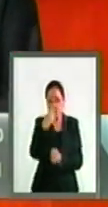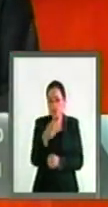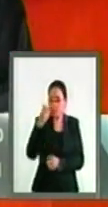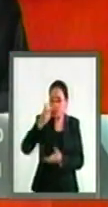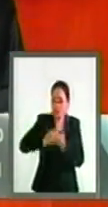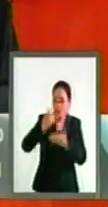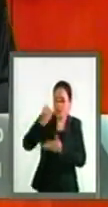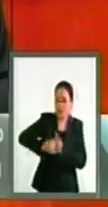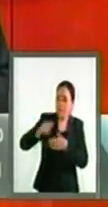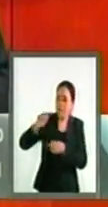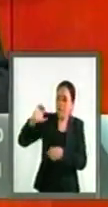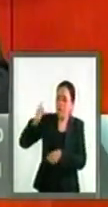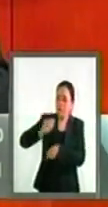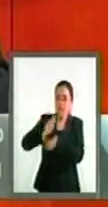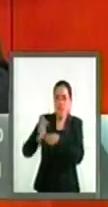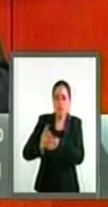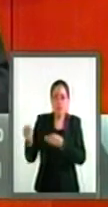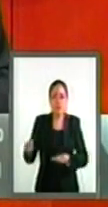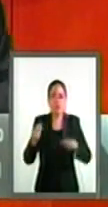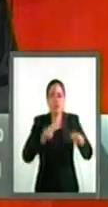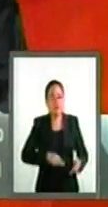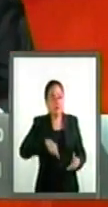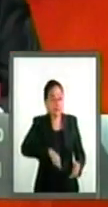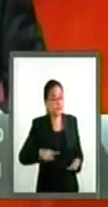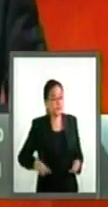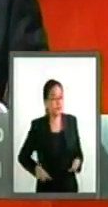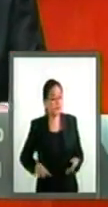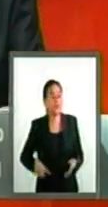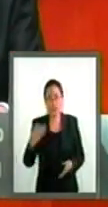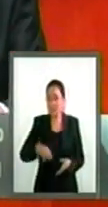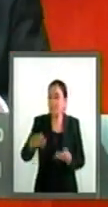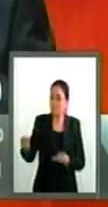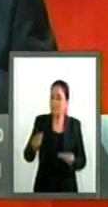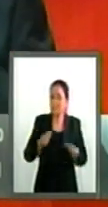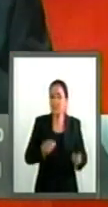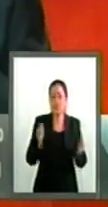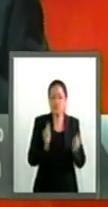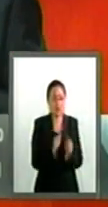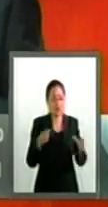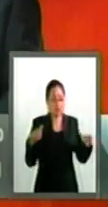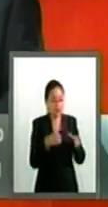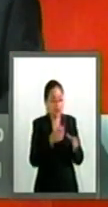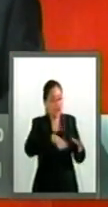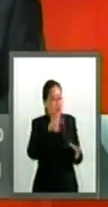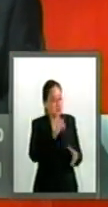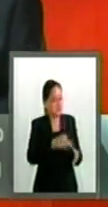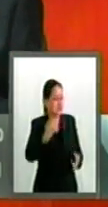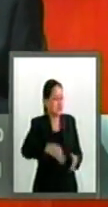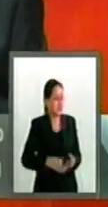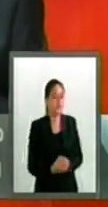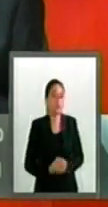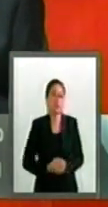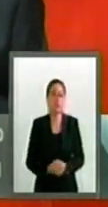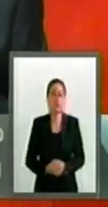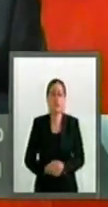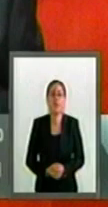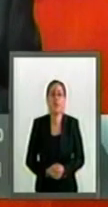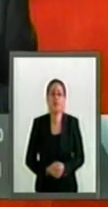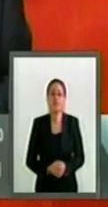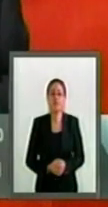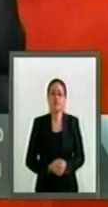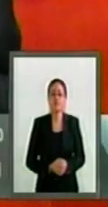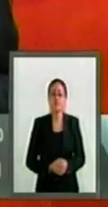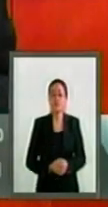extranjero impuesto por este gobierno a través de la fuerza pública. El